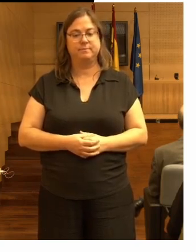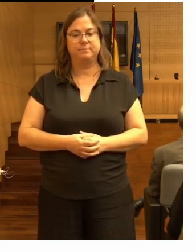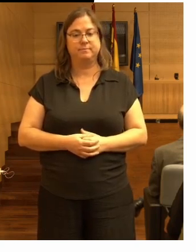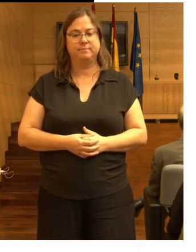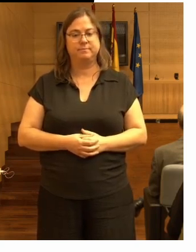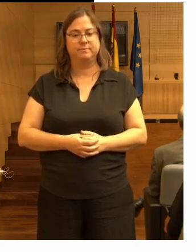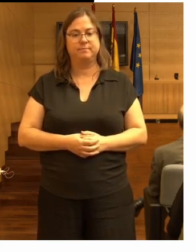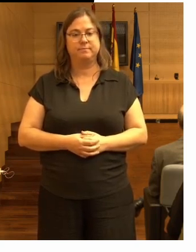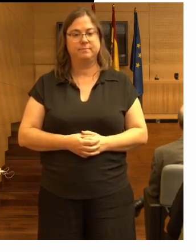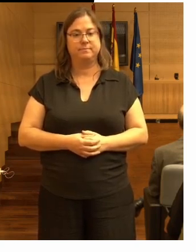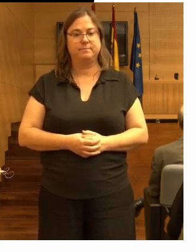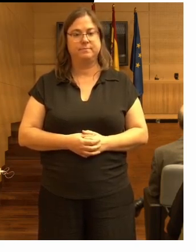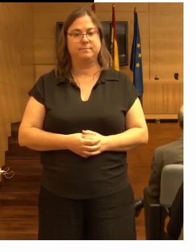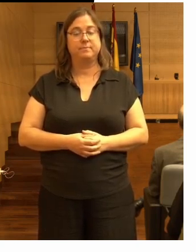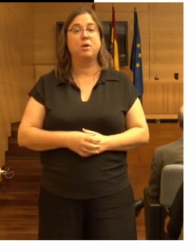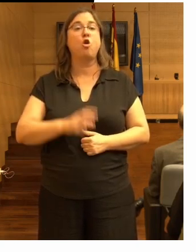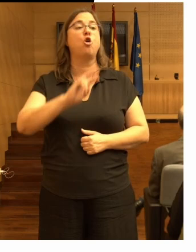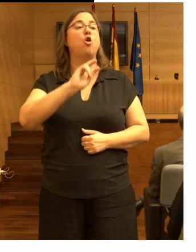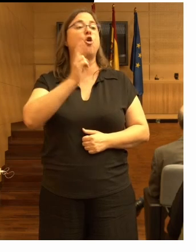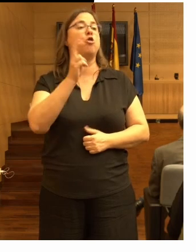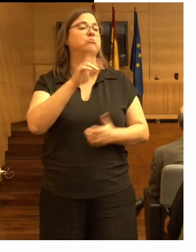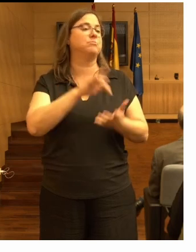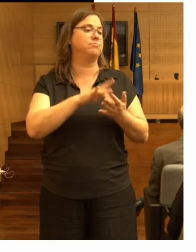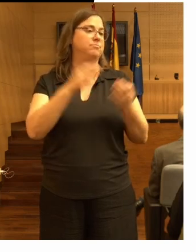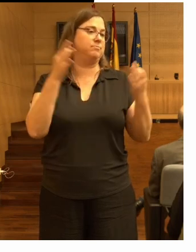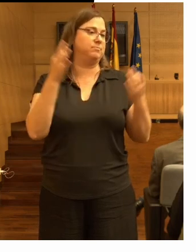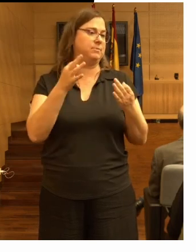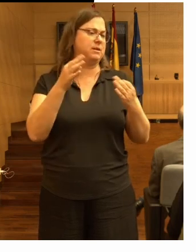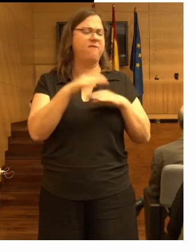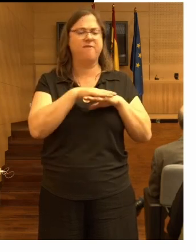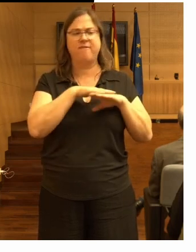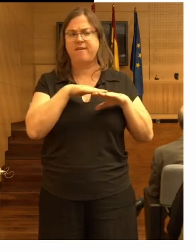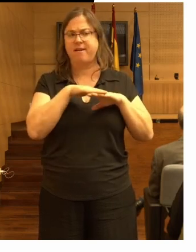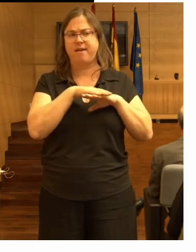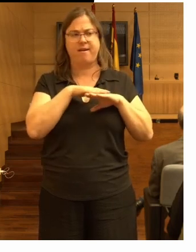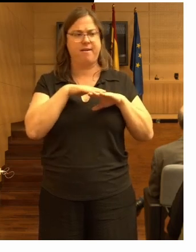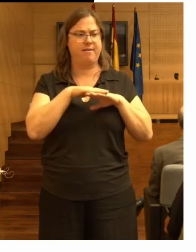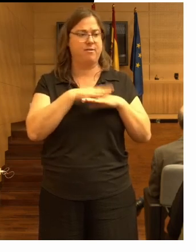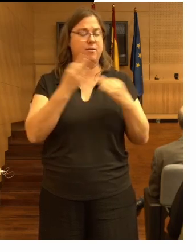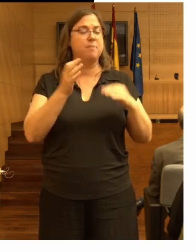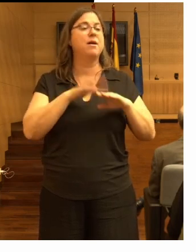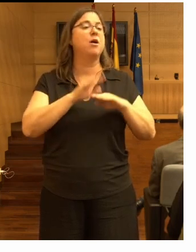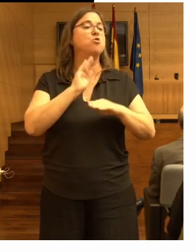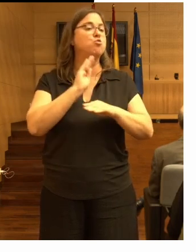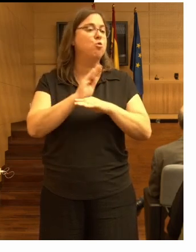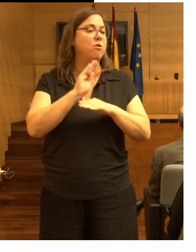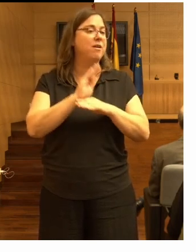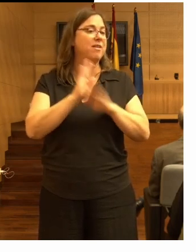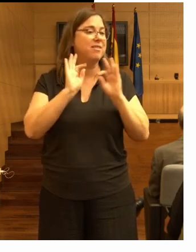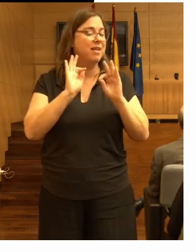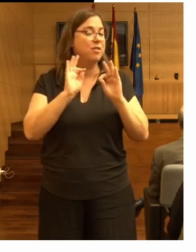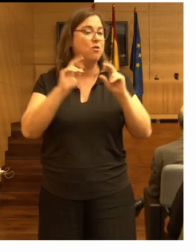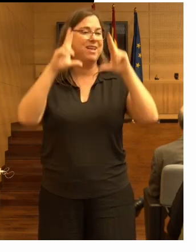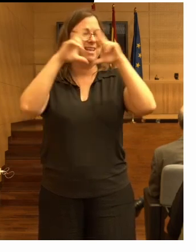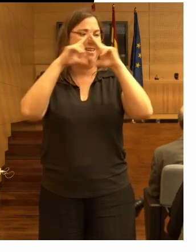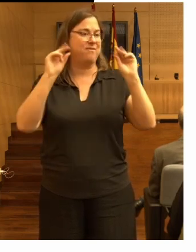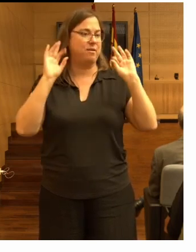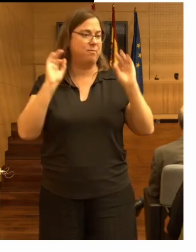y otra cosa que también es muy básica en los cuidados de enfermería